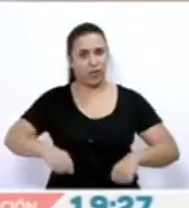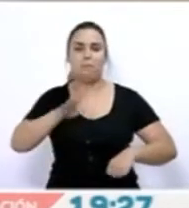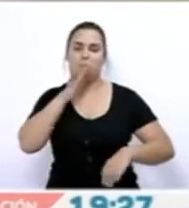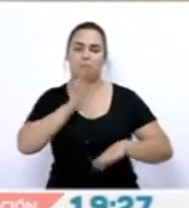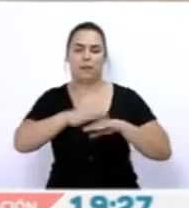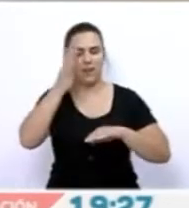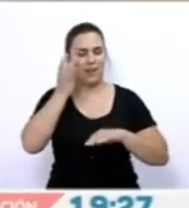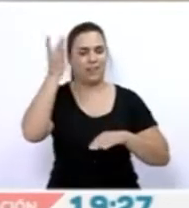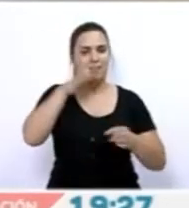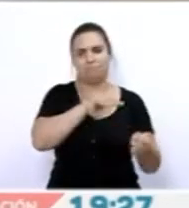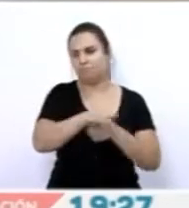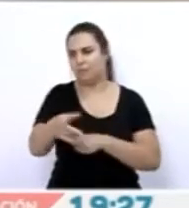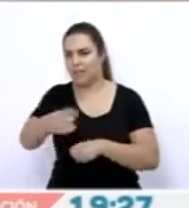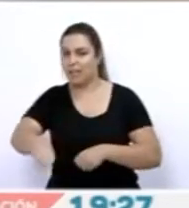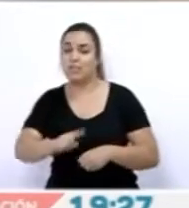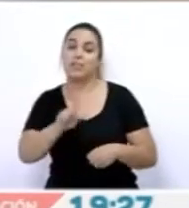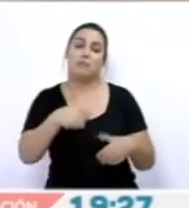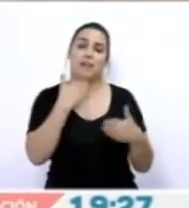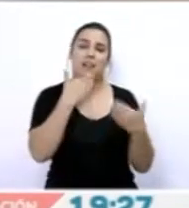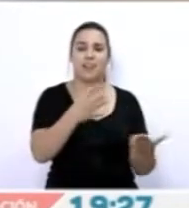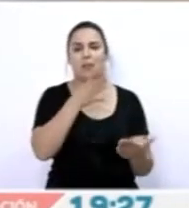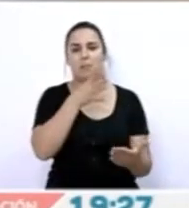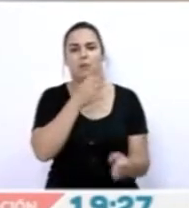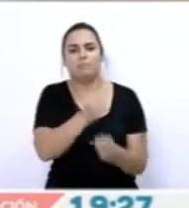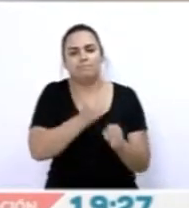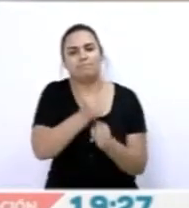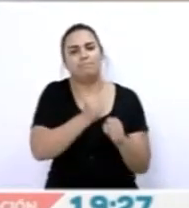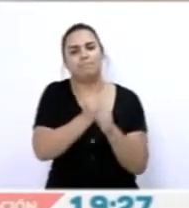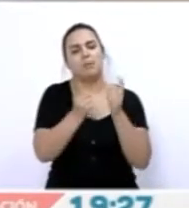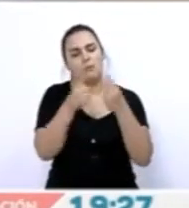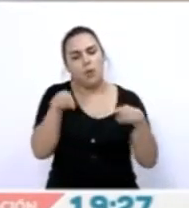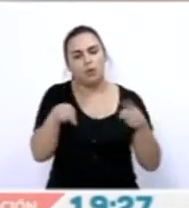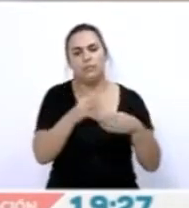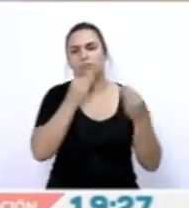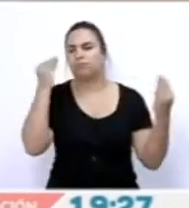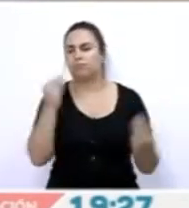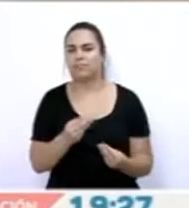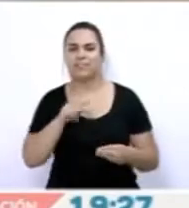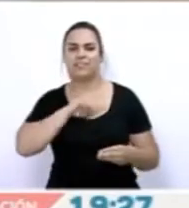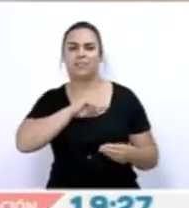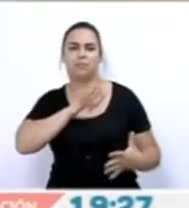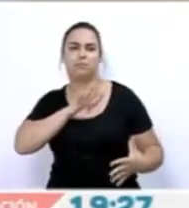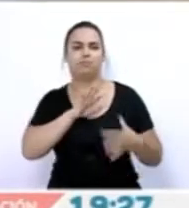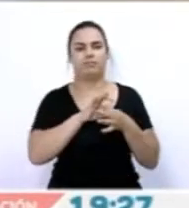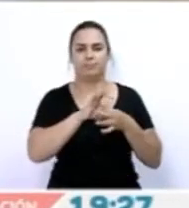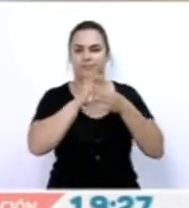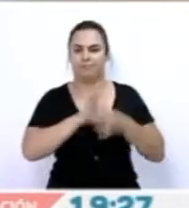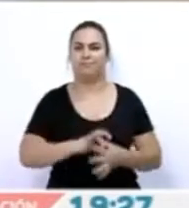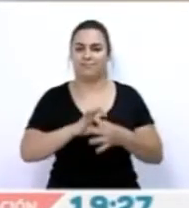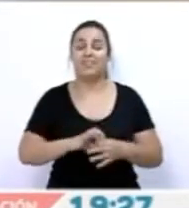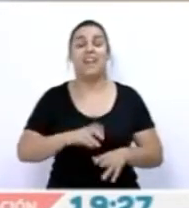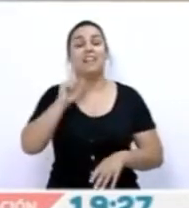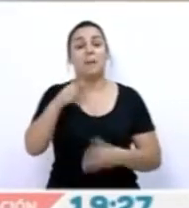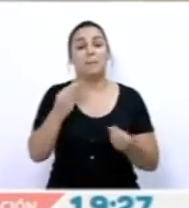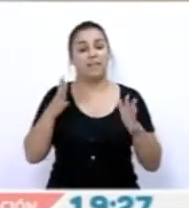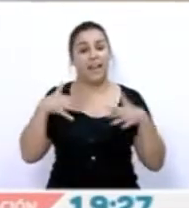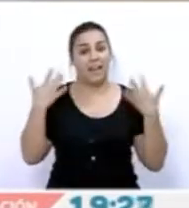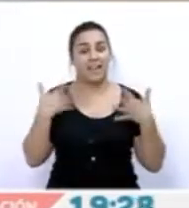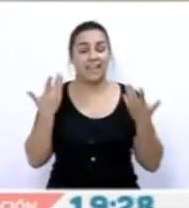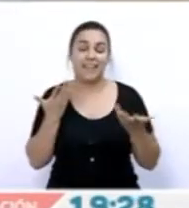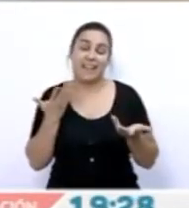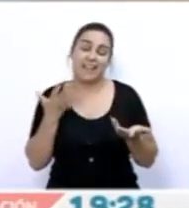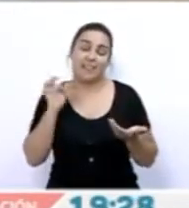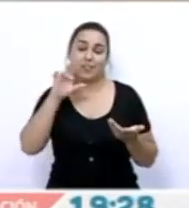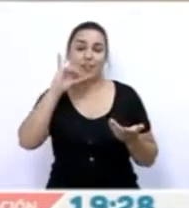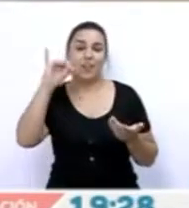iniciativa solidaria. Y gracias por seguir haciendo esa música que tiene tanto sentimiento y que tiene sobre todo tanta alegría. Soraya,